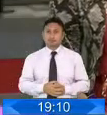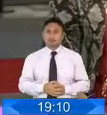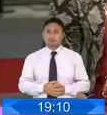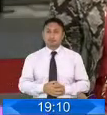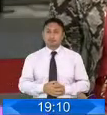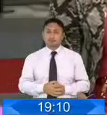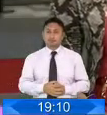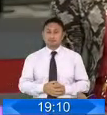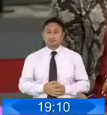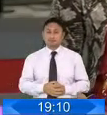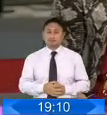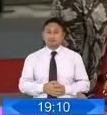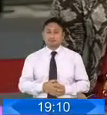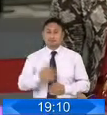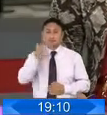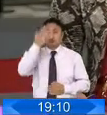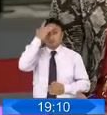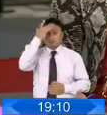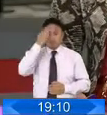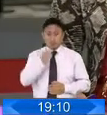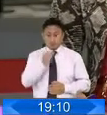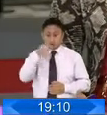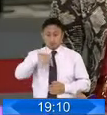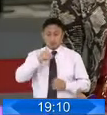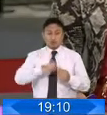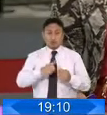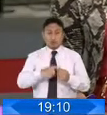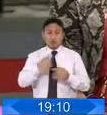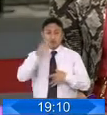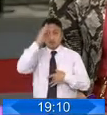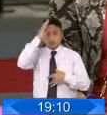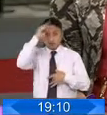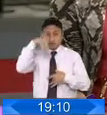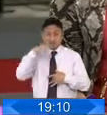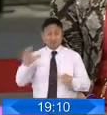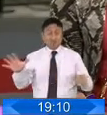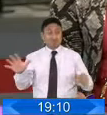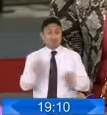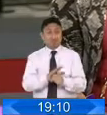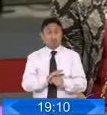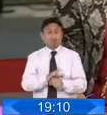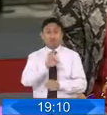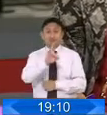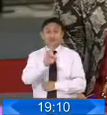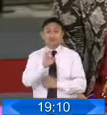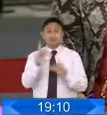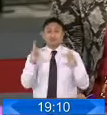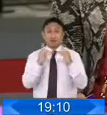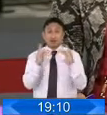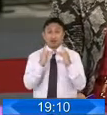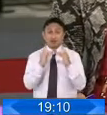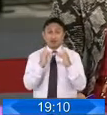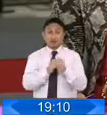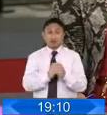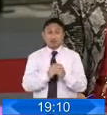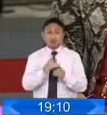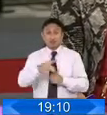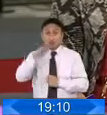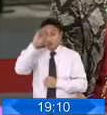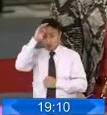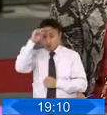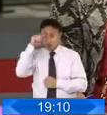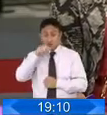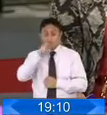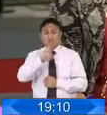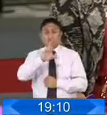Sobre el coronavirus, en Quito el sistema hospitalario sigue trabajando al tope. Solo siete camas están disponibles en las unidades de cuidados